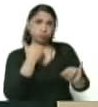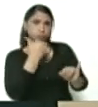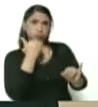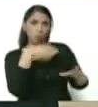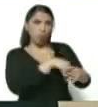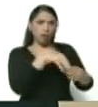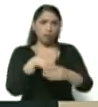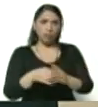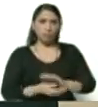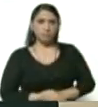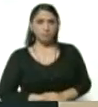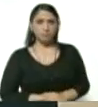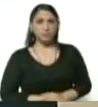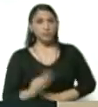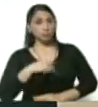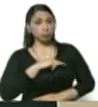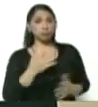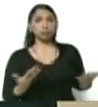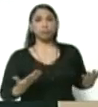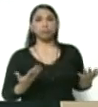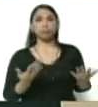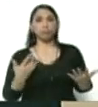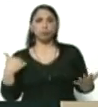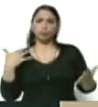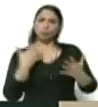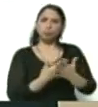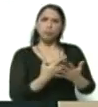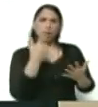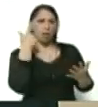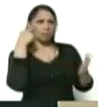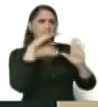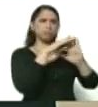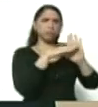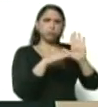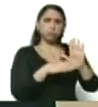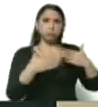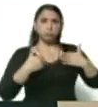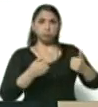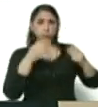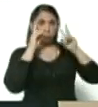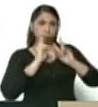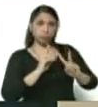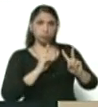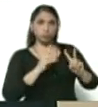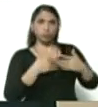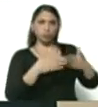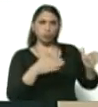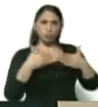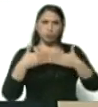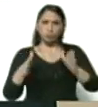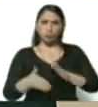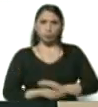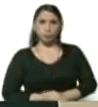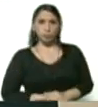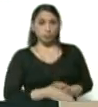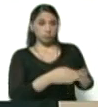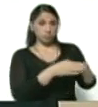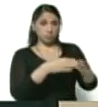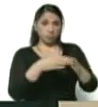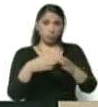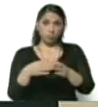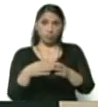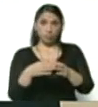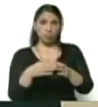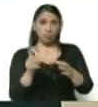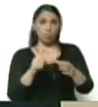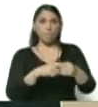la cuarentena nosotros hemos venido estableciendo los protocolos sanitarios para garantizar que los sectores no